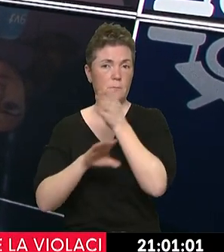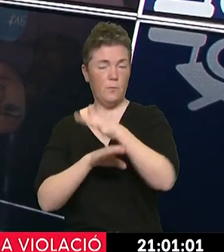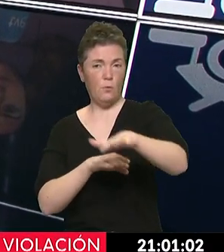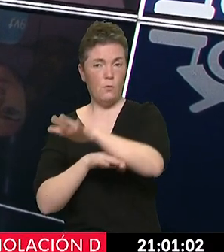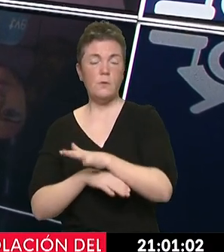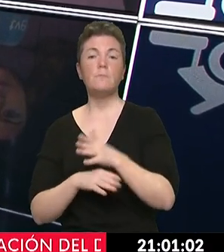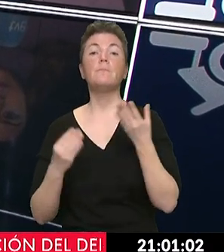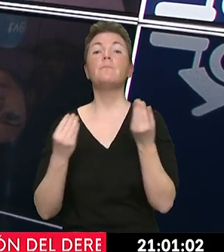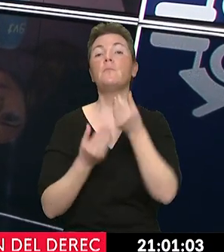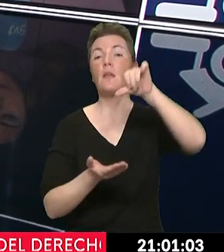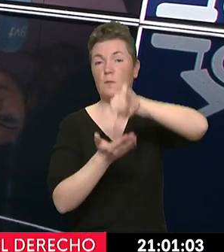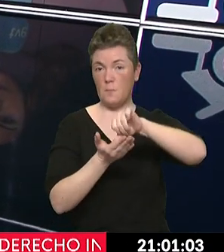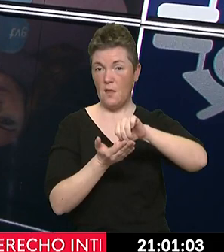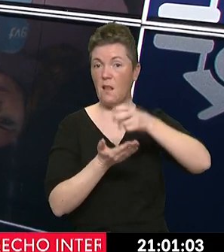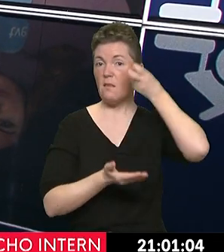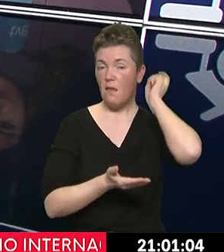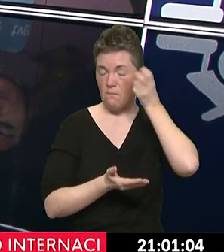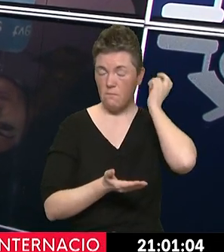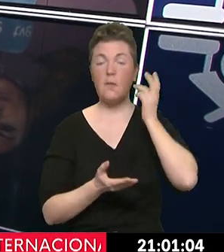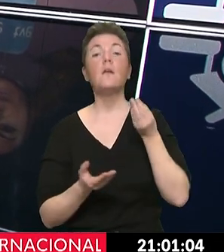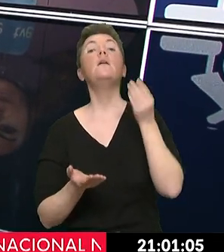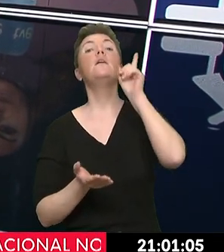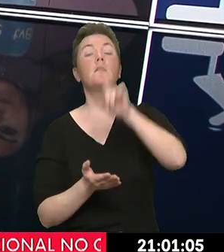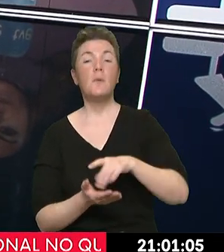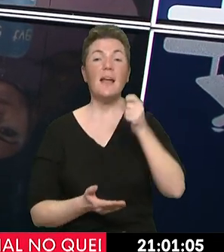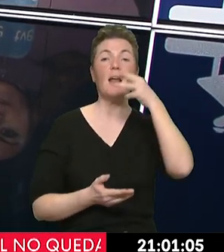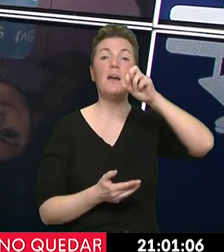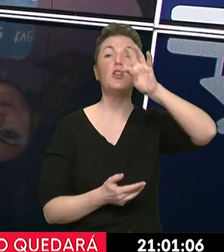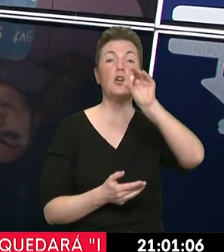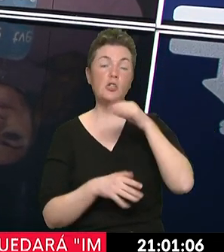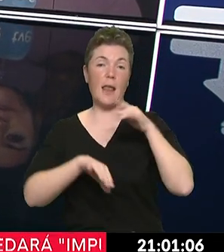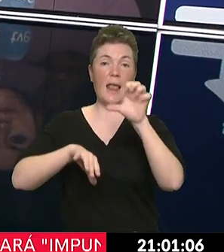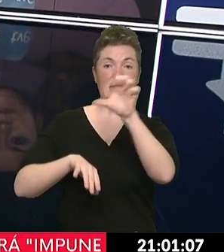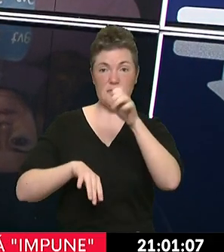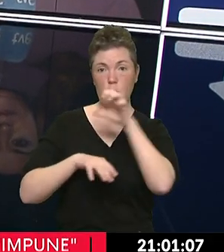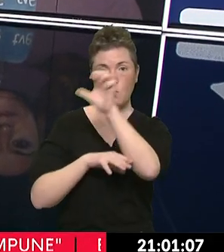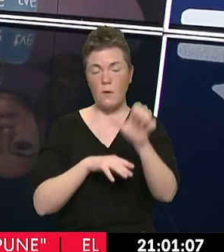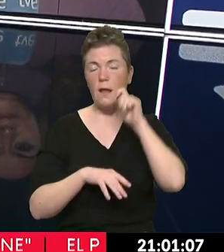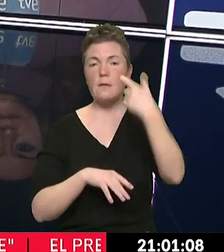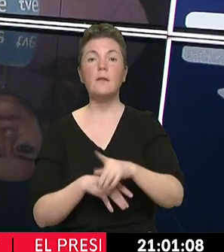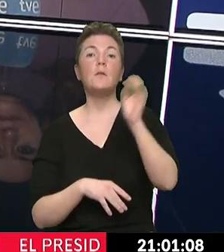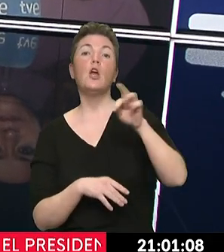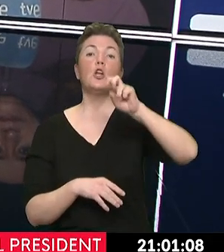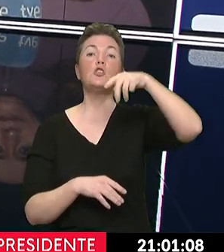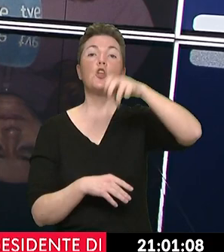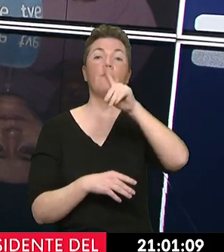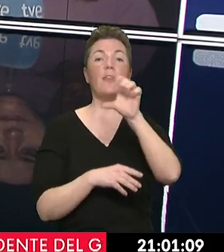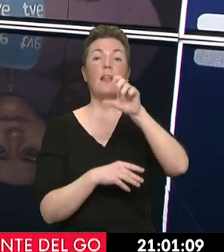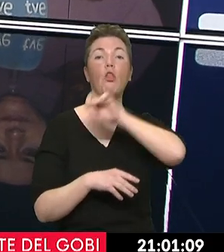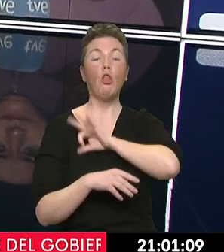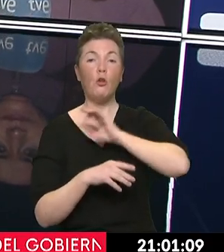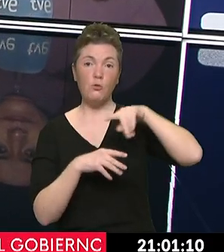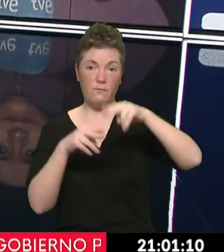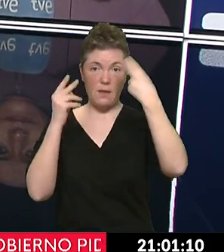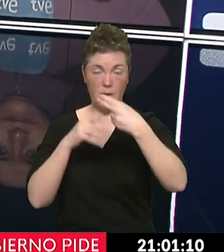en la capital, en Kiev. Estaremos también en Kramatorsk, en el este del país, en el este de Ucrania, y en Rostov del Donga, al otro lado de la frontera